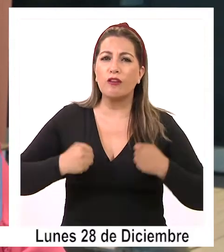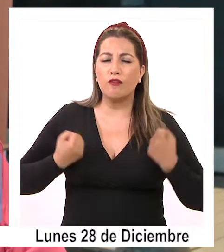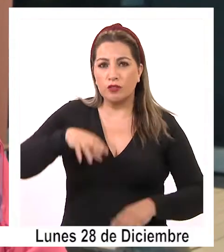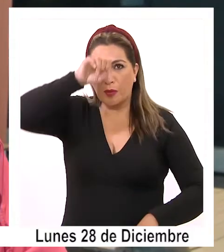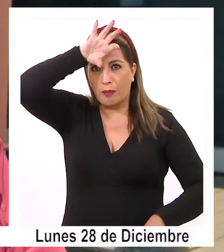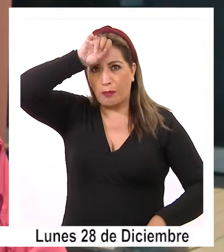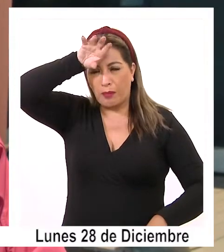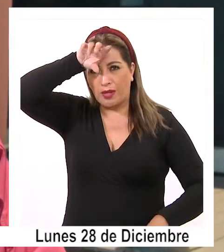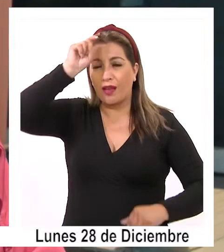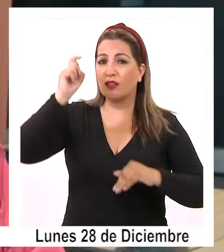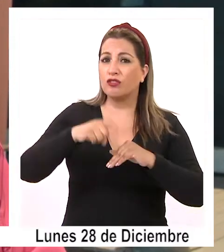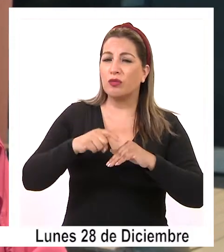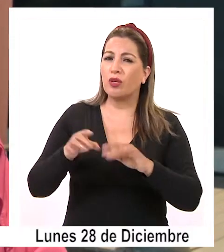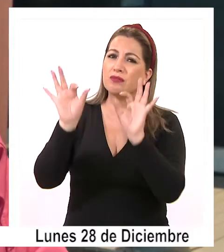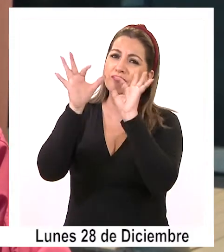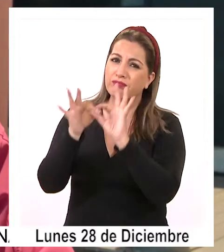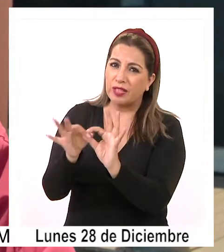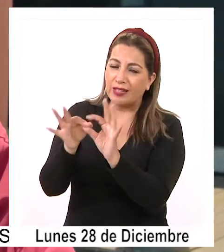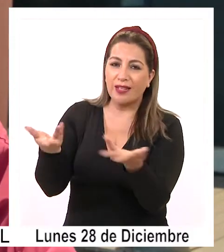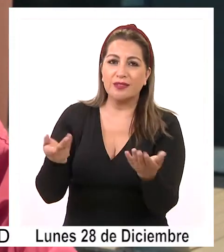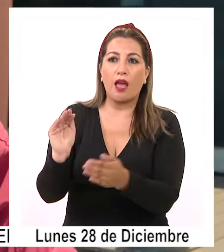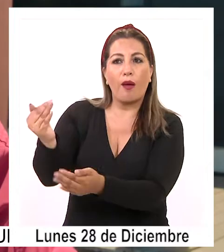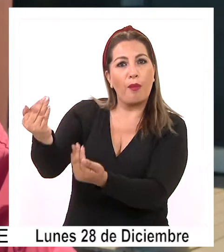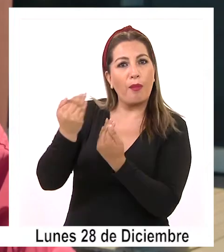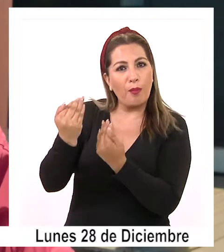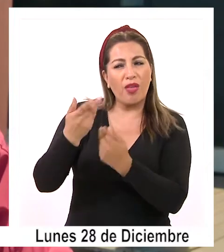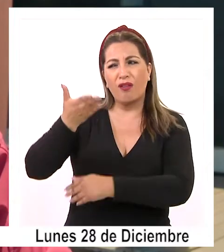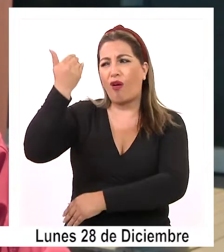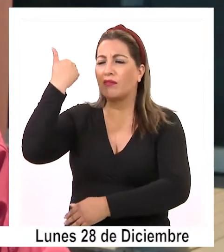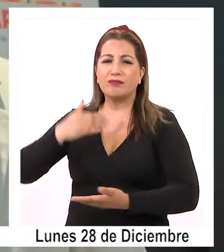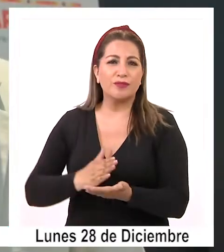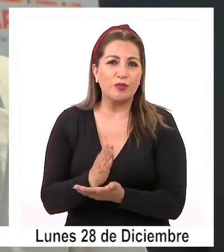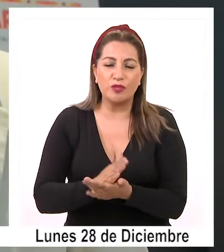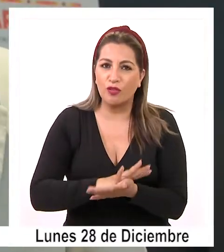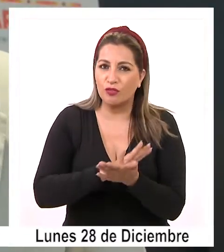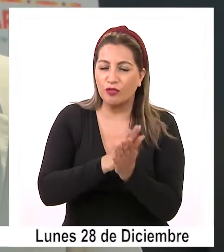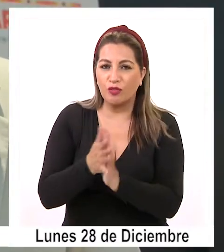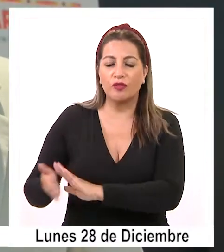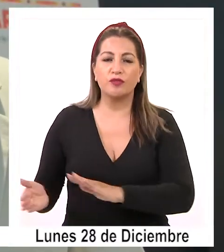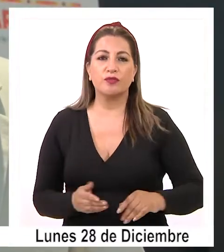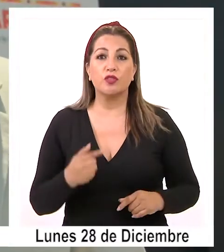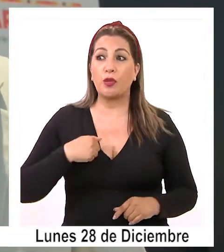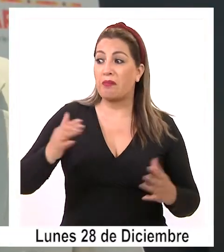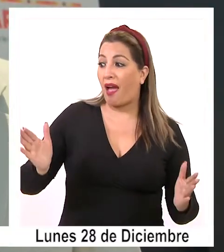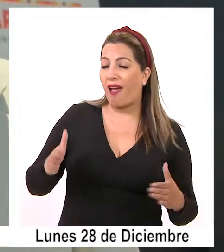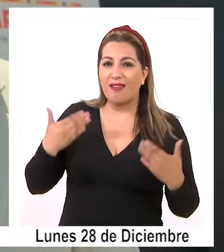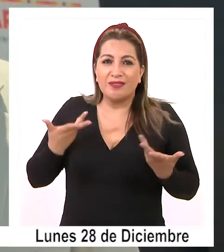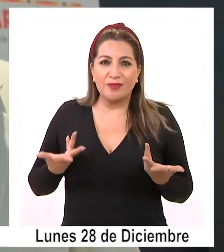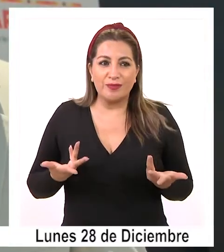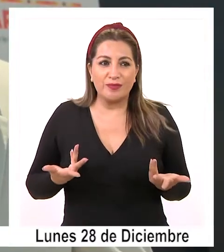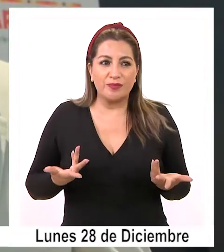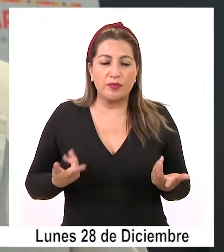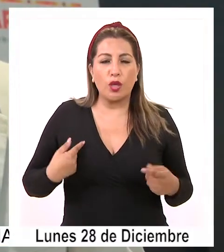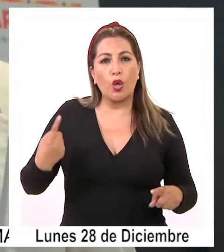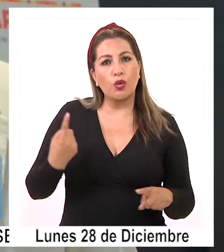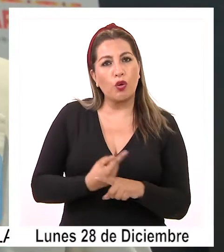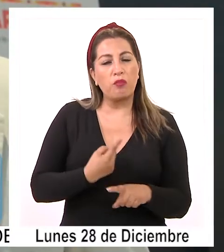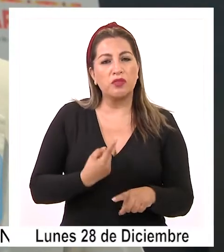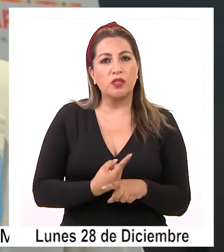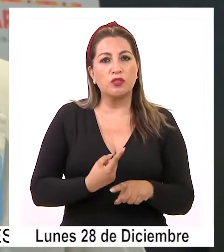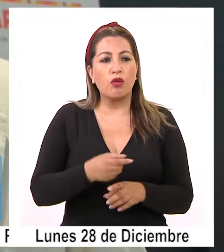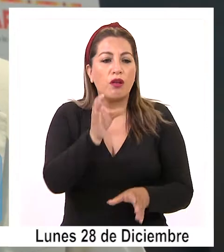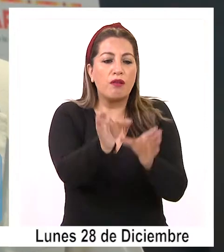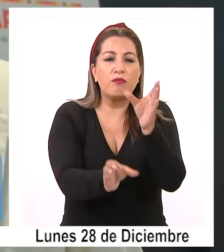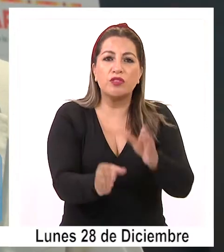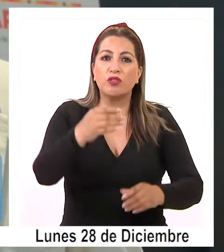compañía minera Doña Inés de Coyahuasi por apoyarnos desde el comienzo. Es muy motivante que en conversación con